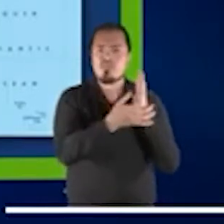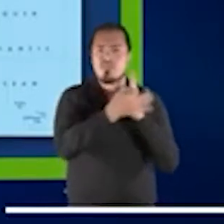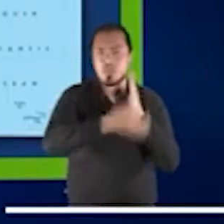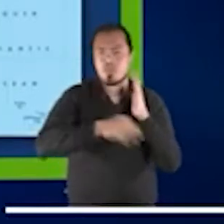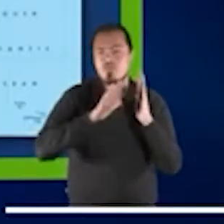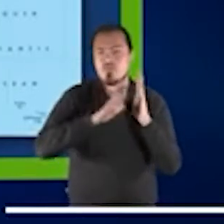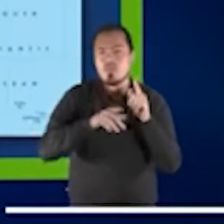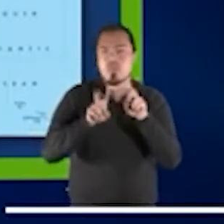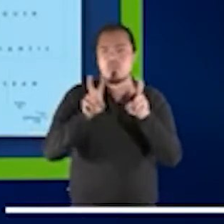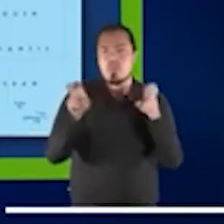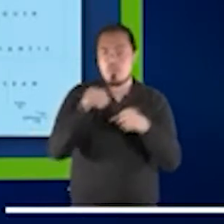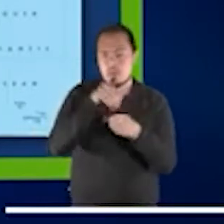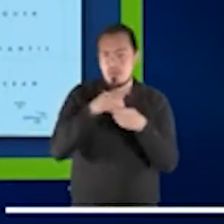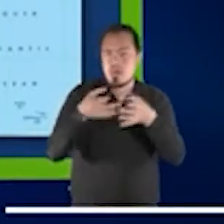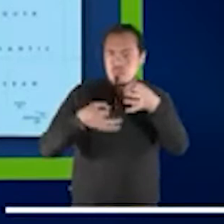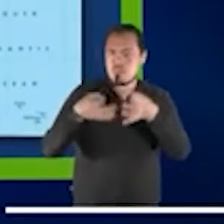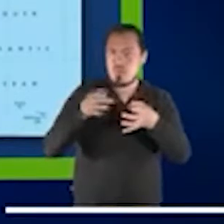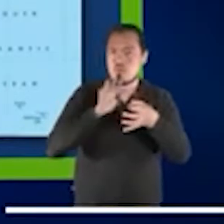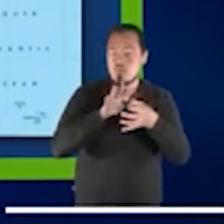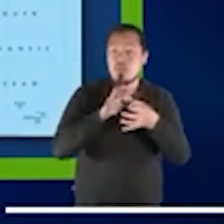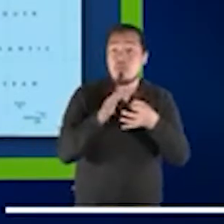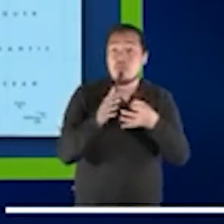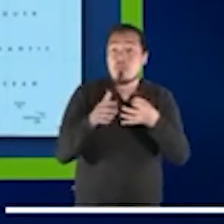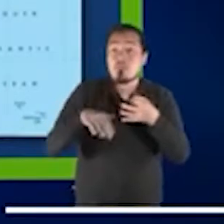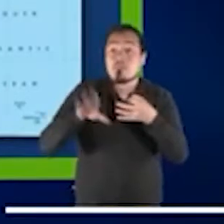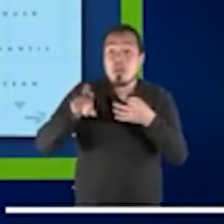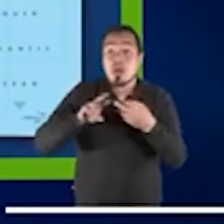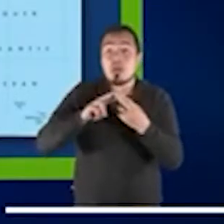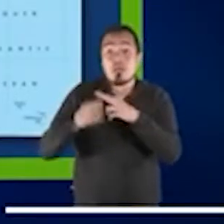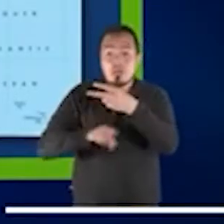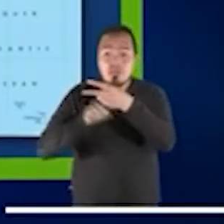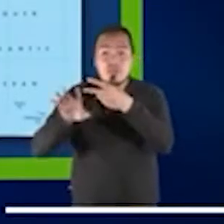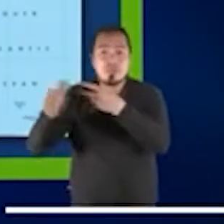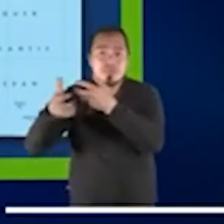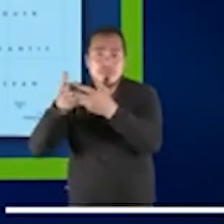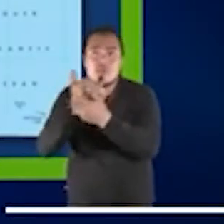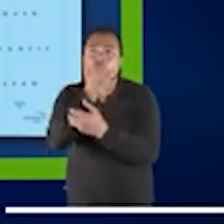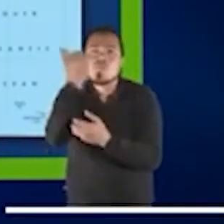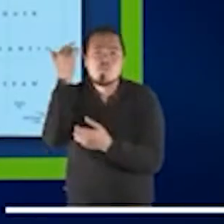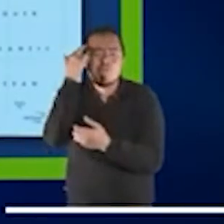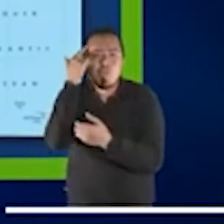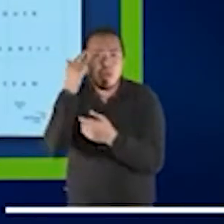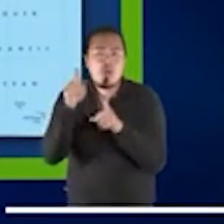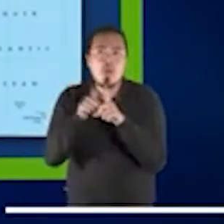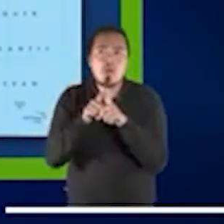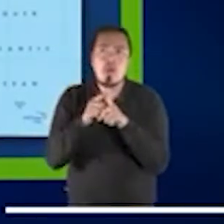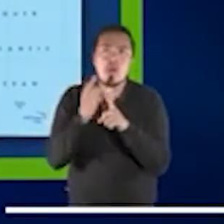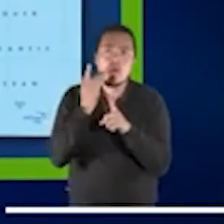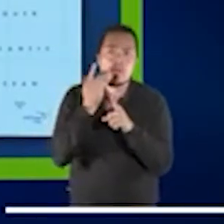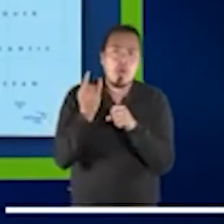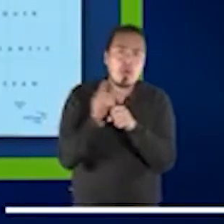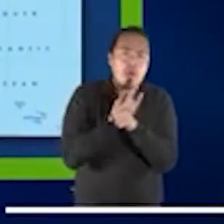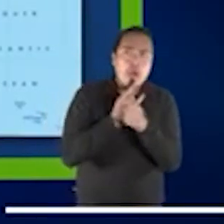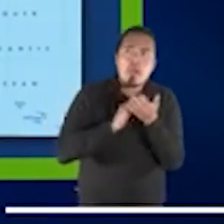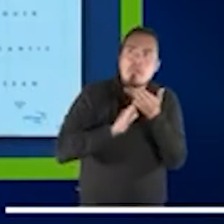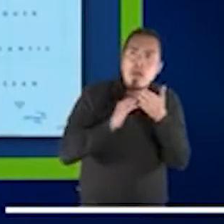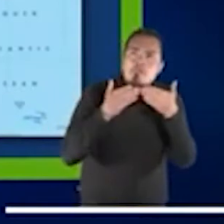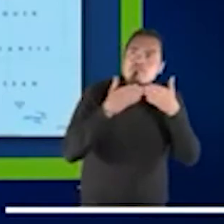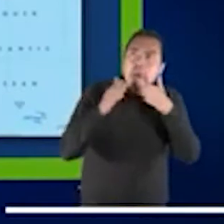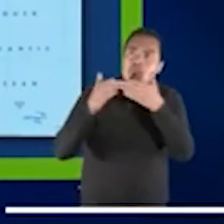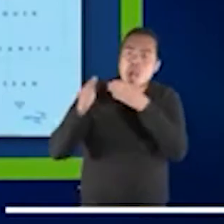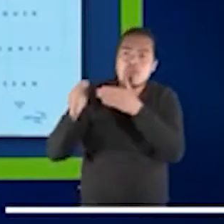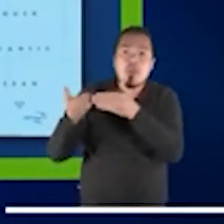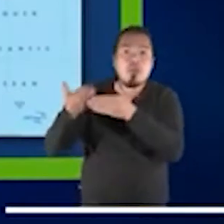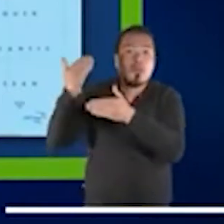reservativa. Entonces, es cuando el sistema también se ha abierto a medidas alternativas, cuando antes